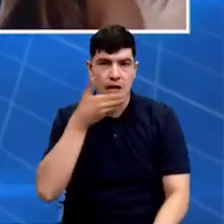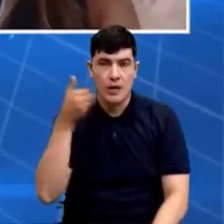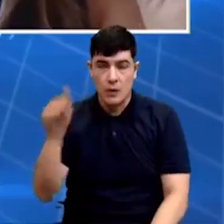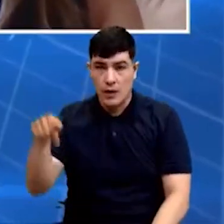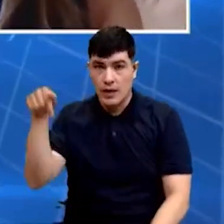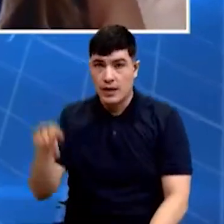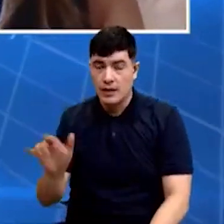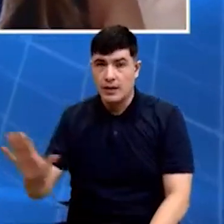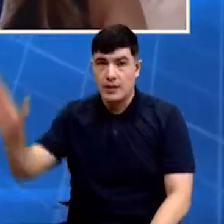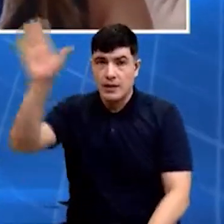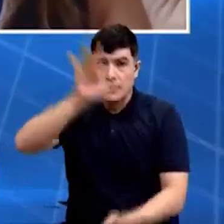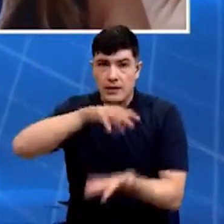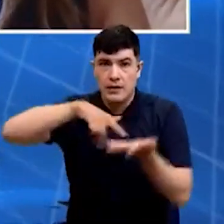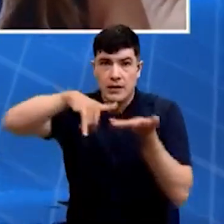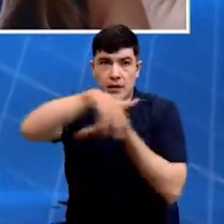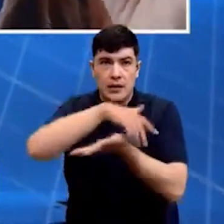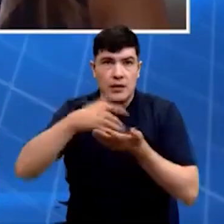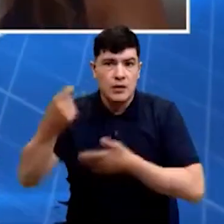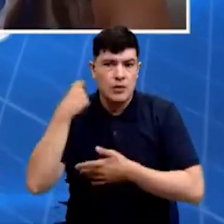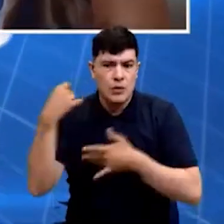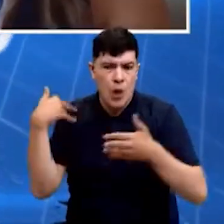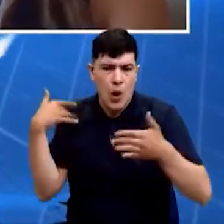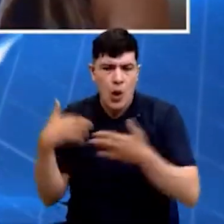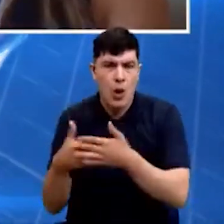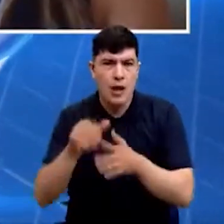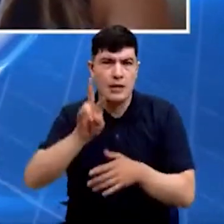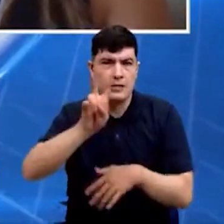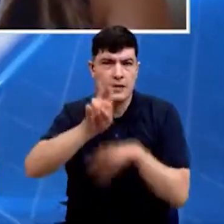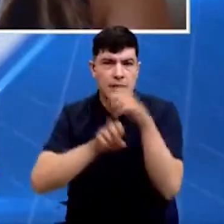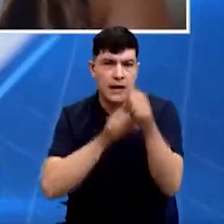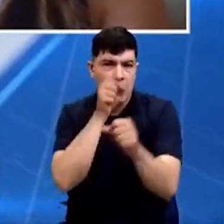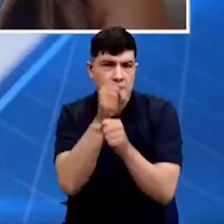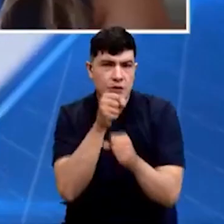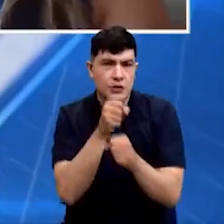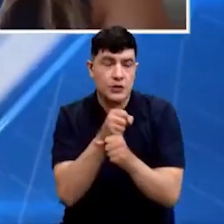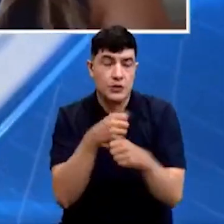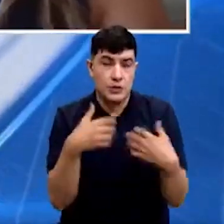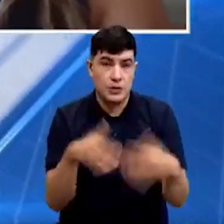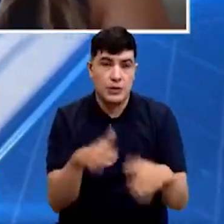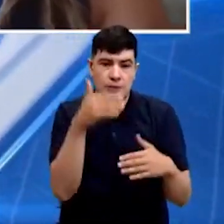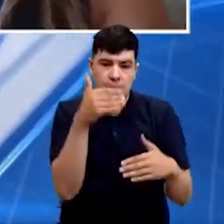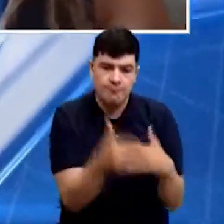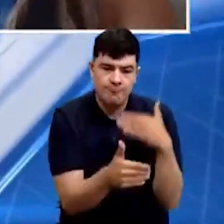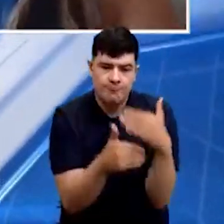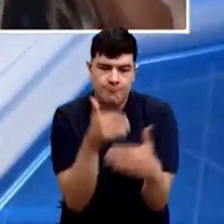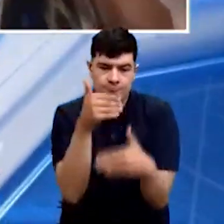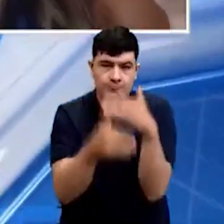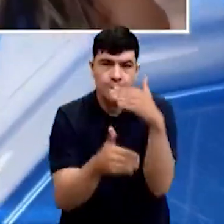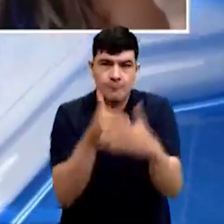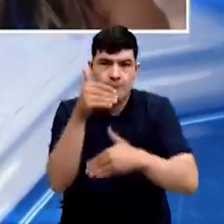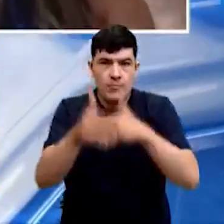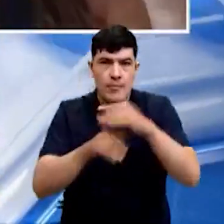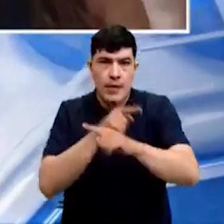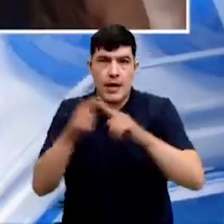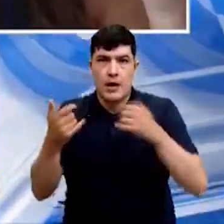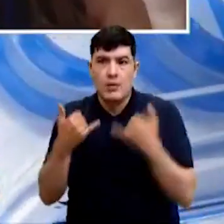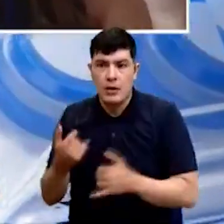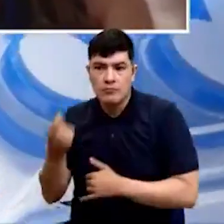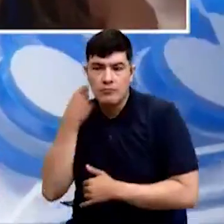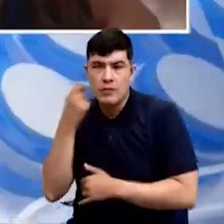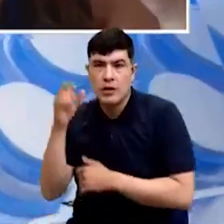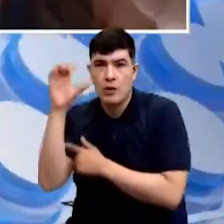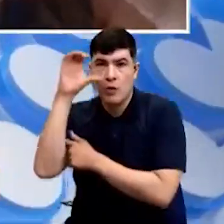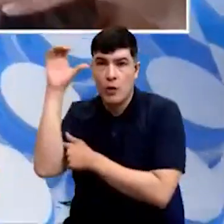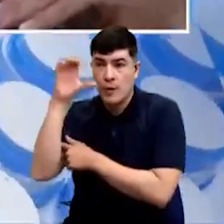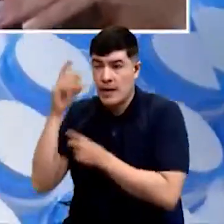departamento de Santander en los últimos siete años tiene un ritmo menor al que ha venido creciendo el país.